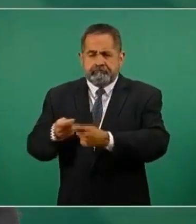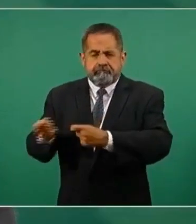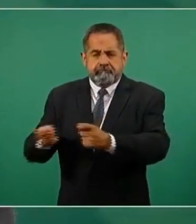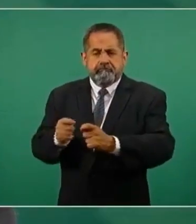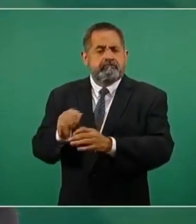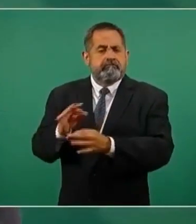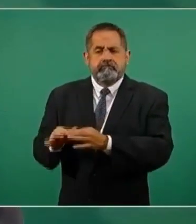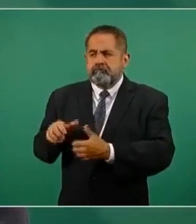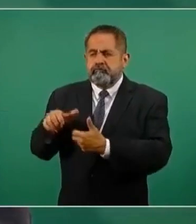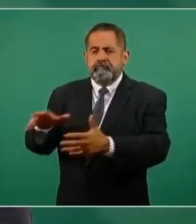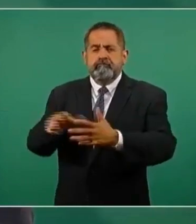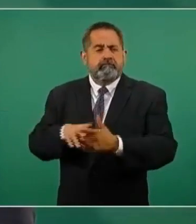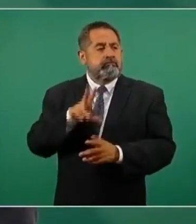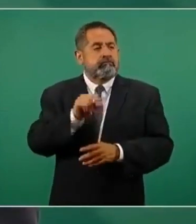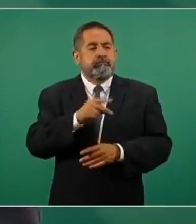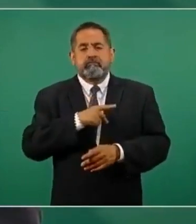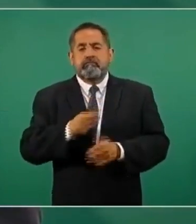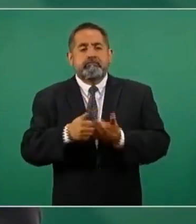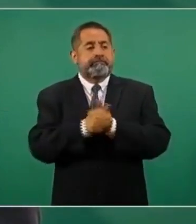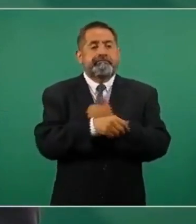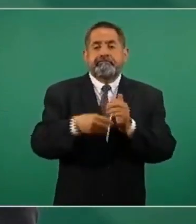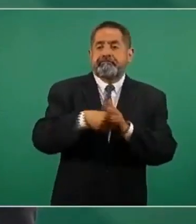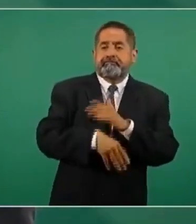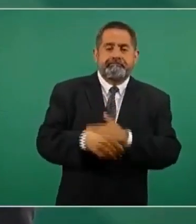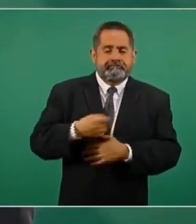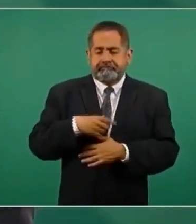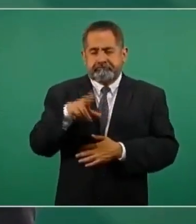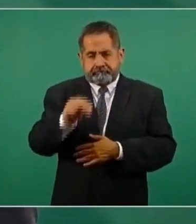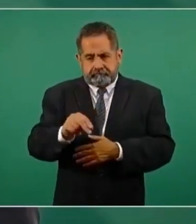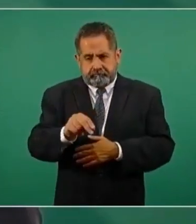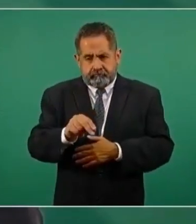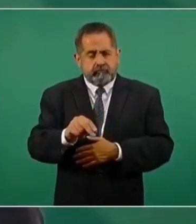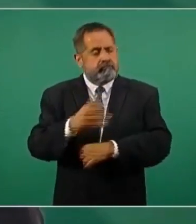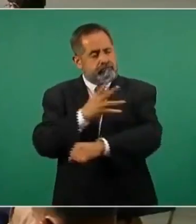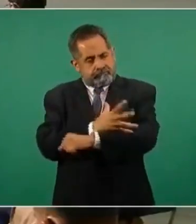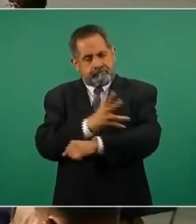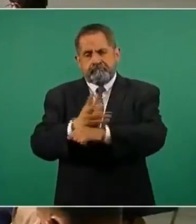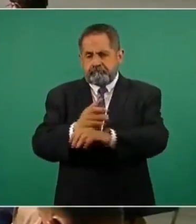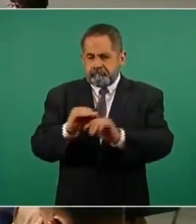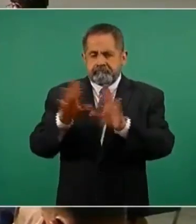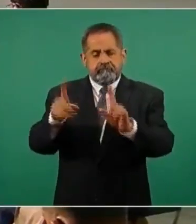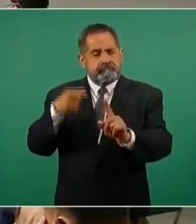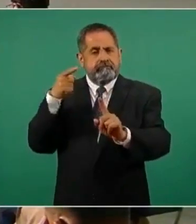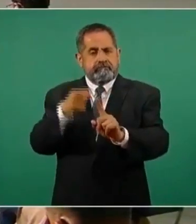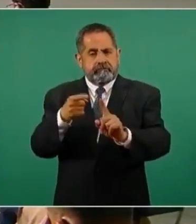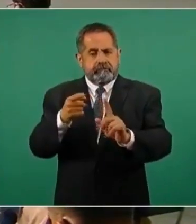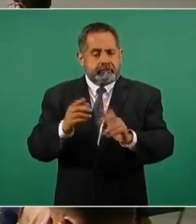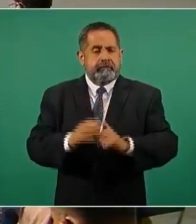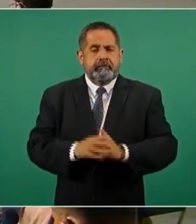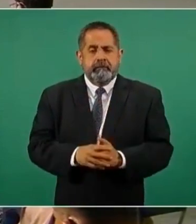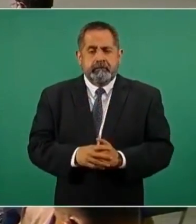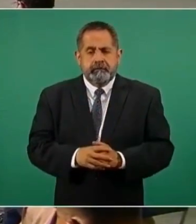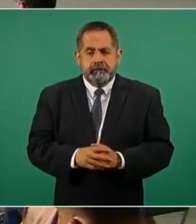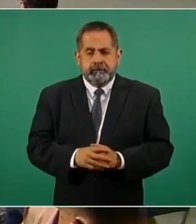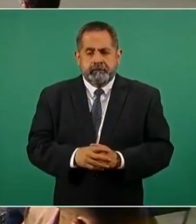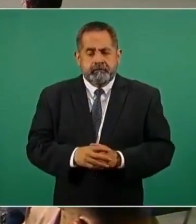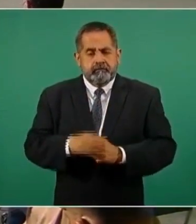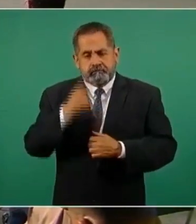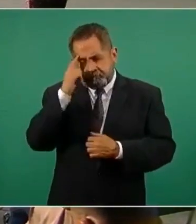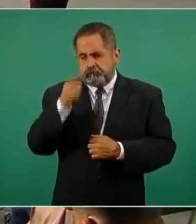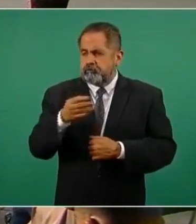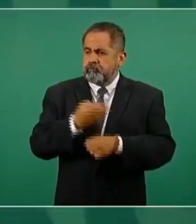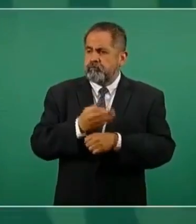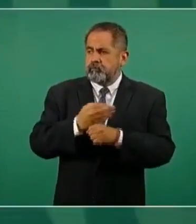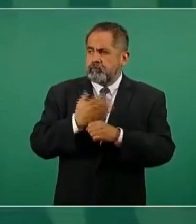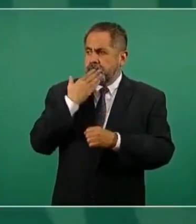no haya disfraz absolutamente de nada. Volvemos a hablar de transparencia. Creo que esta es una buena noticia